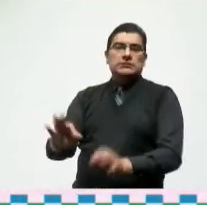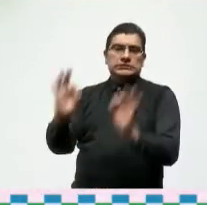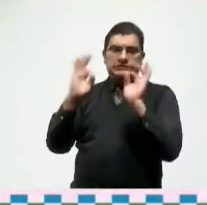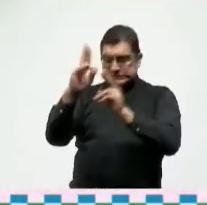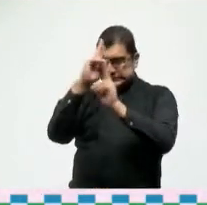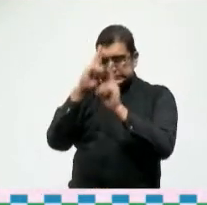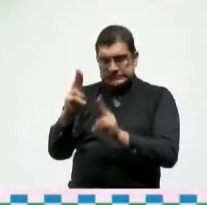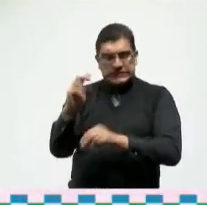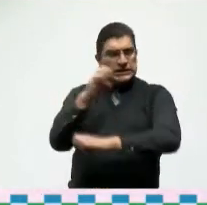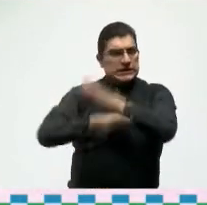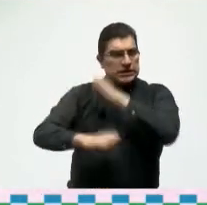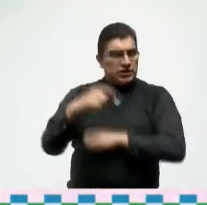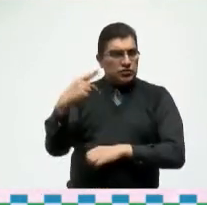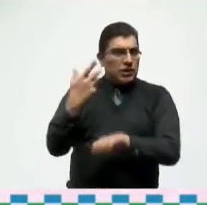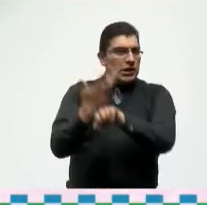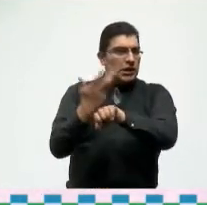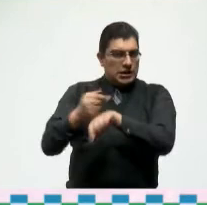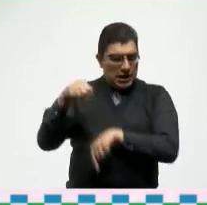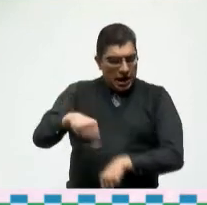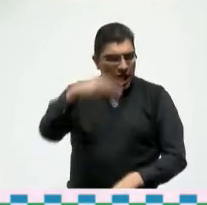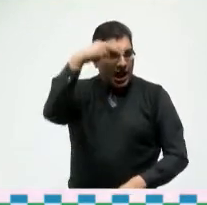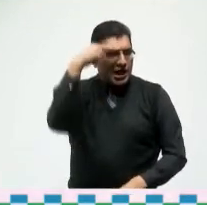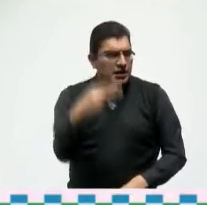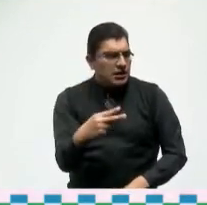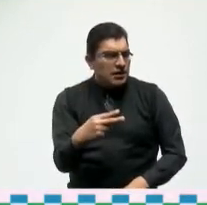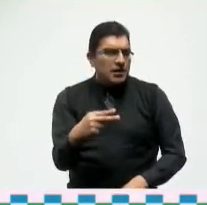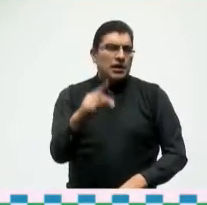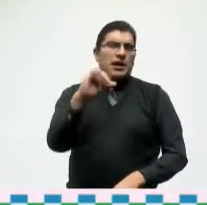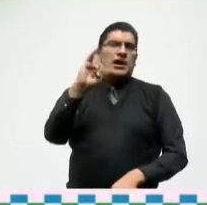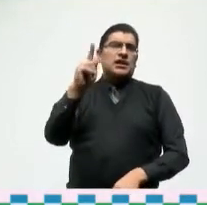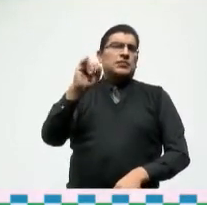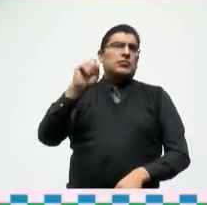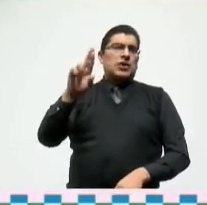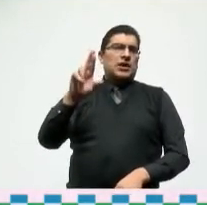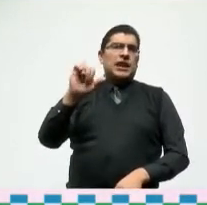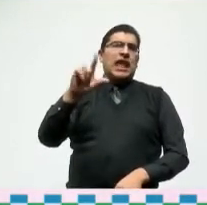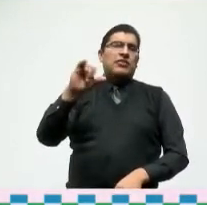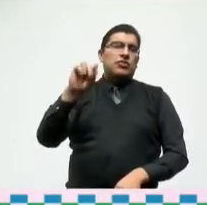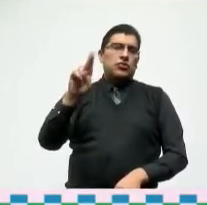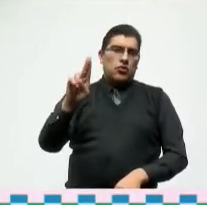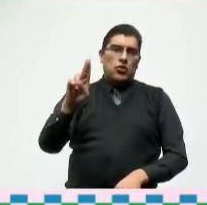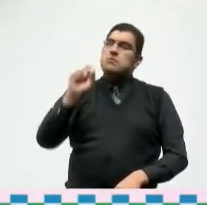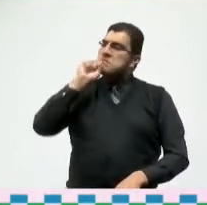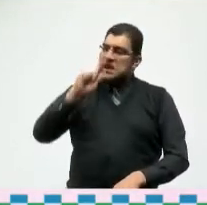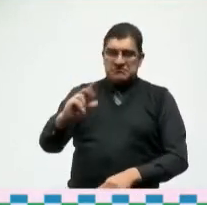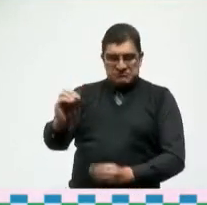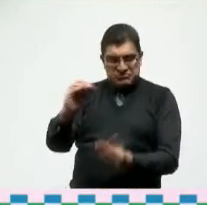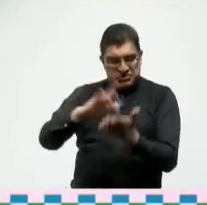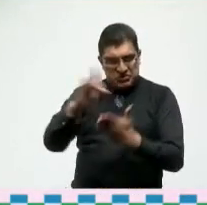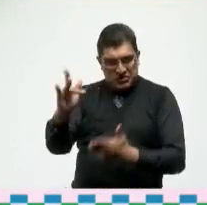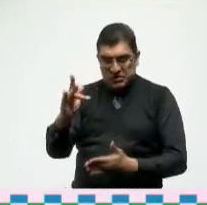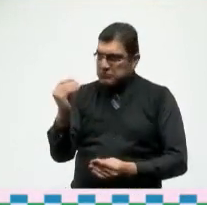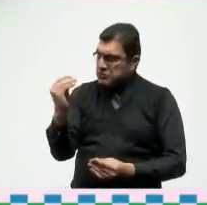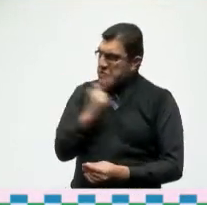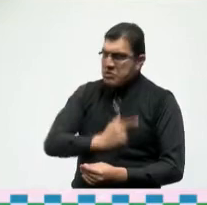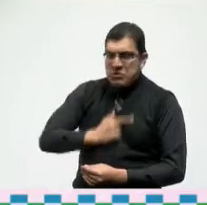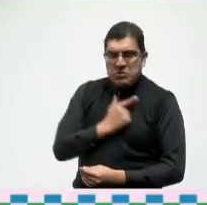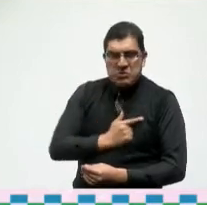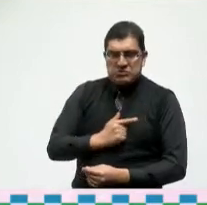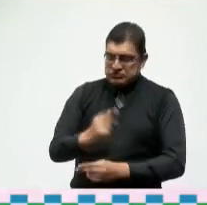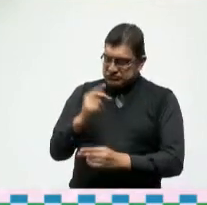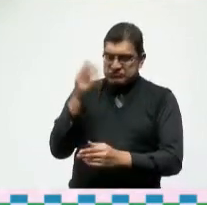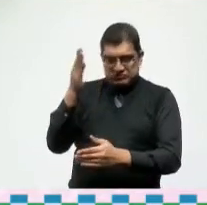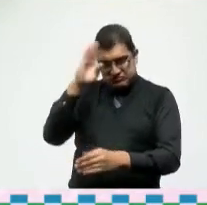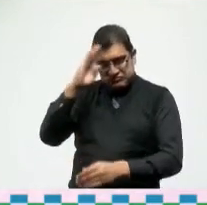excelentísimo embajador de Estados Unidos en México don Cristo Fernando me da mucho gusto saludarlo y espero verlo